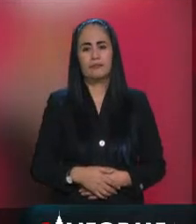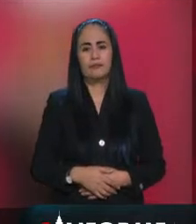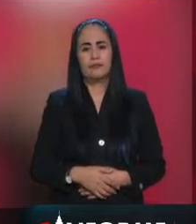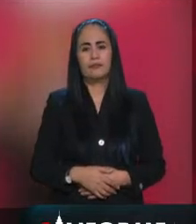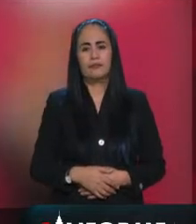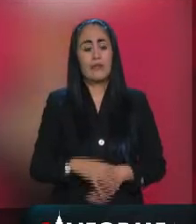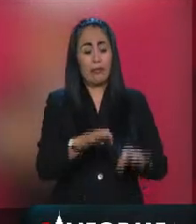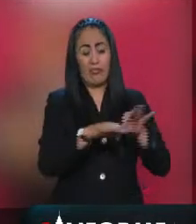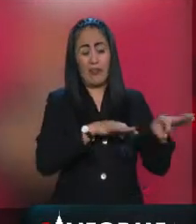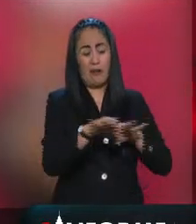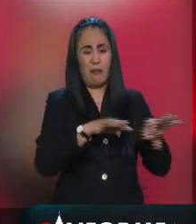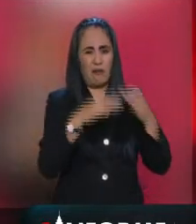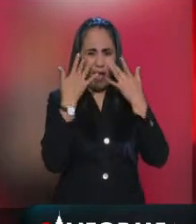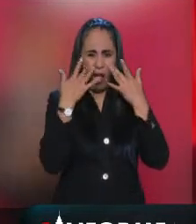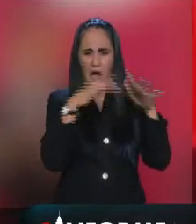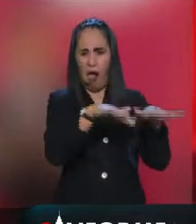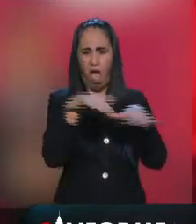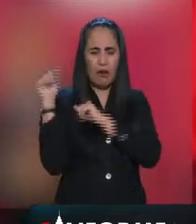su trabajo